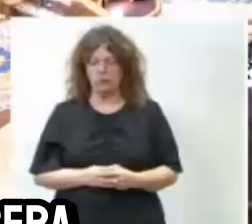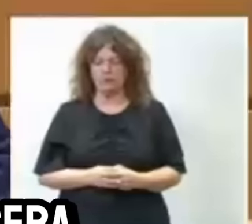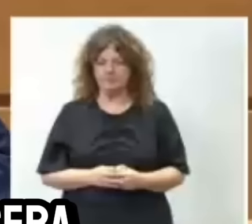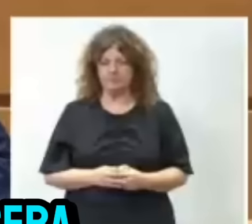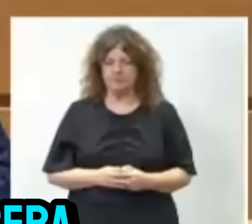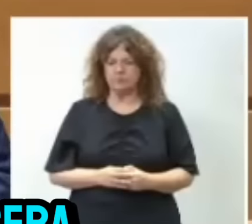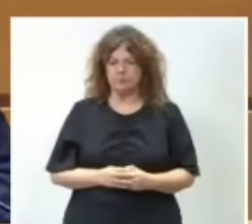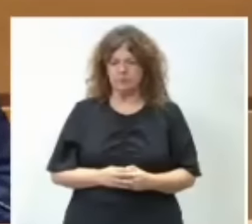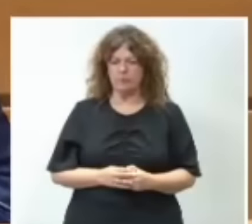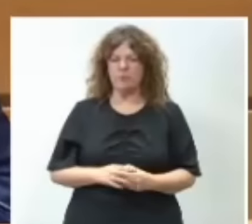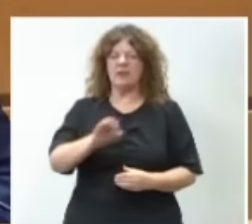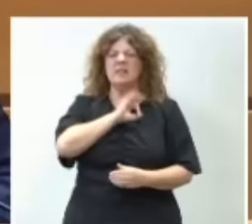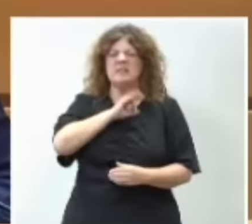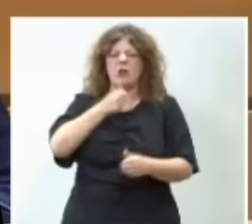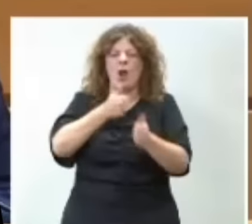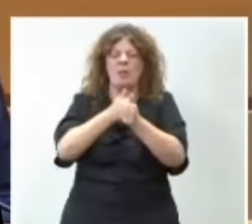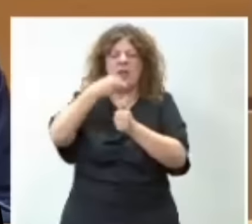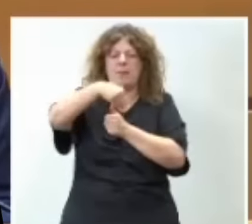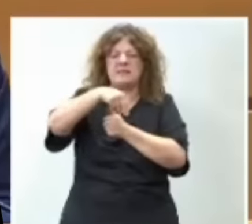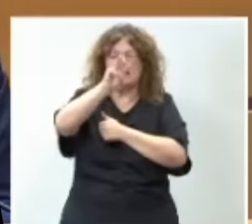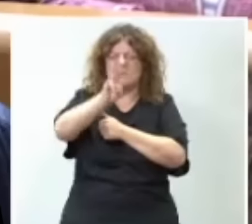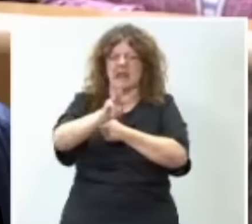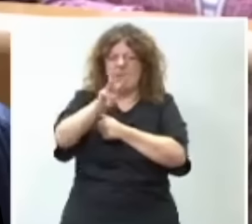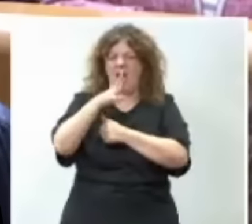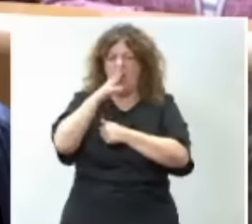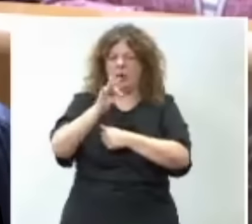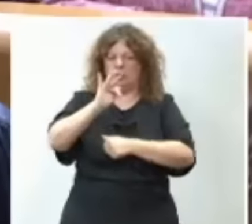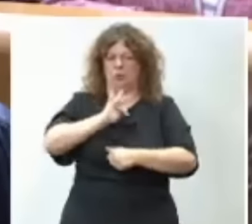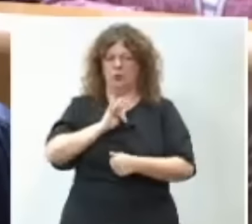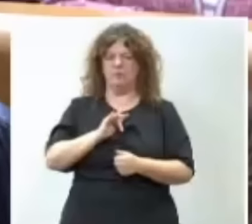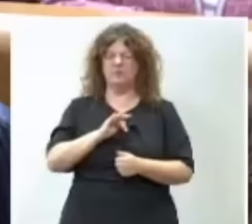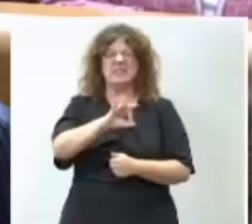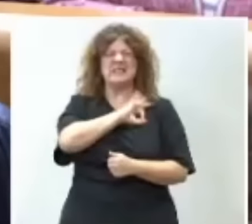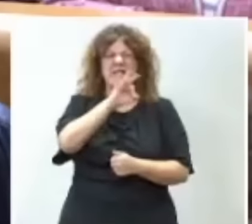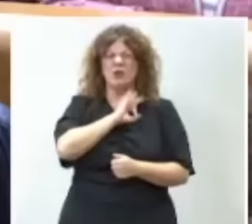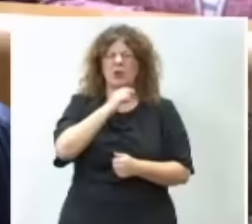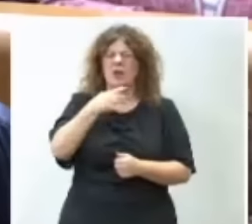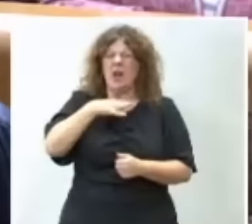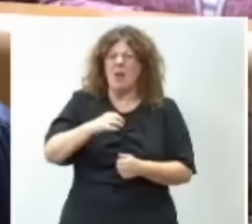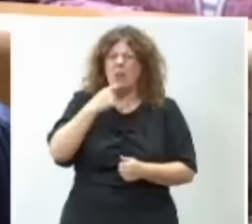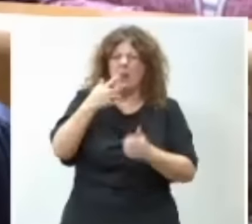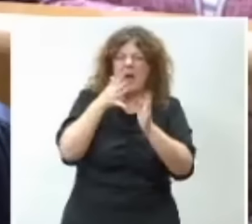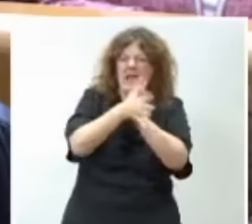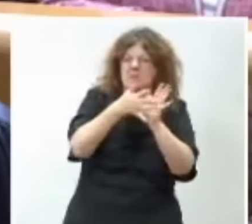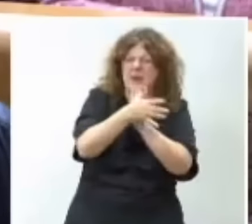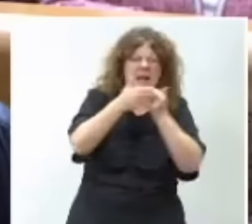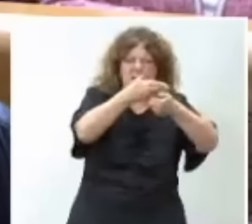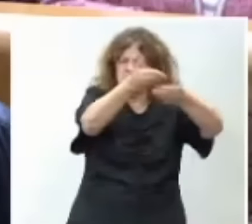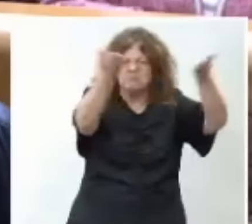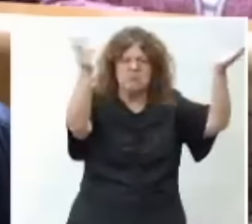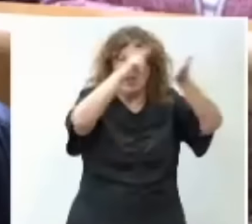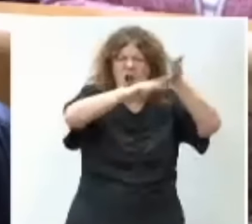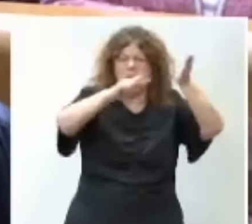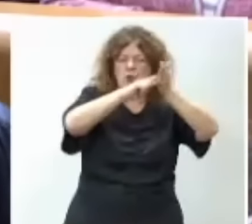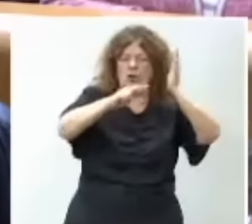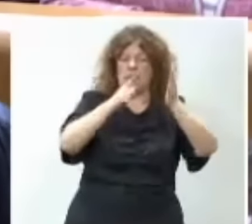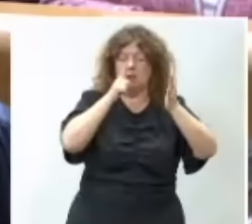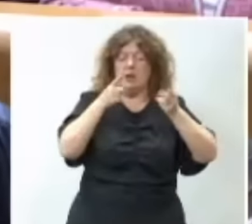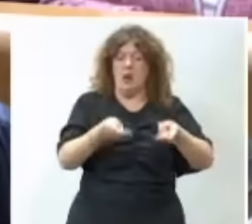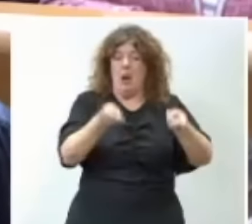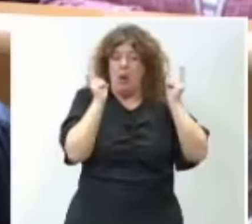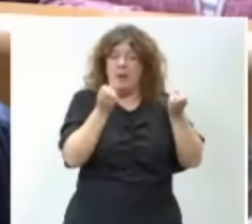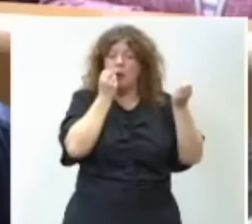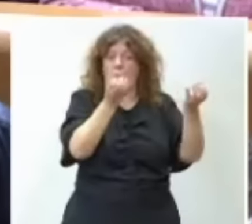Señora Vicepresidenta Tercera, tiene la palabra. Muchas gracias. Señoría, ¿usted le puede explicar a los gallegos, que estaría muy bien, así me permite